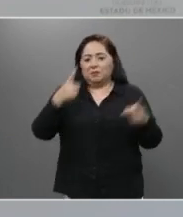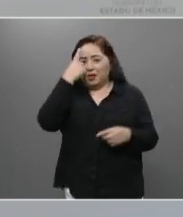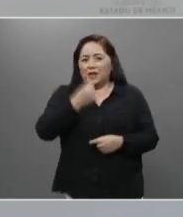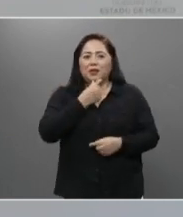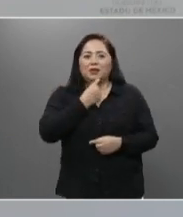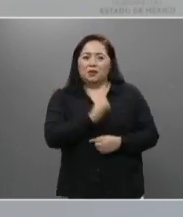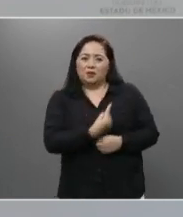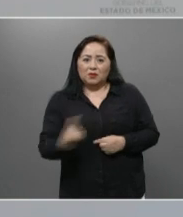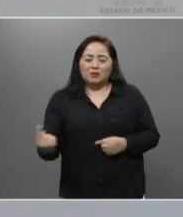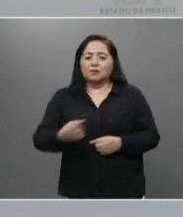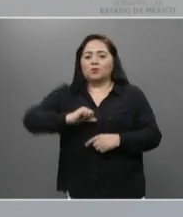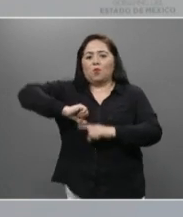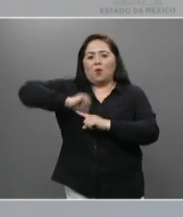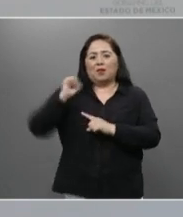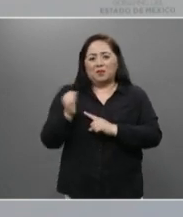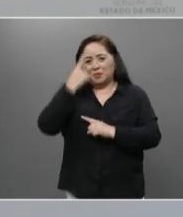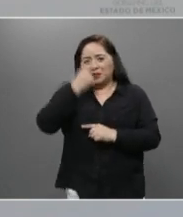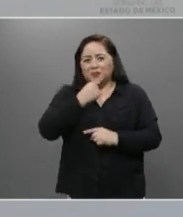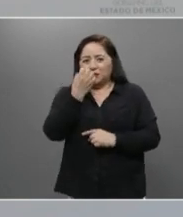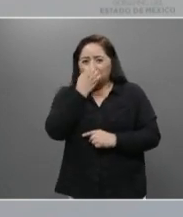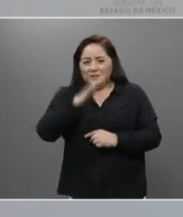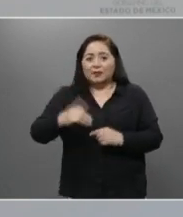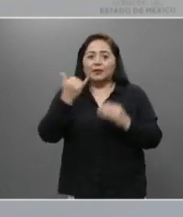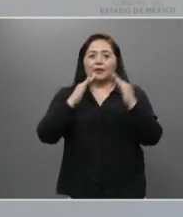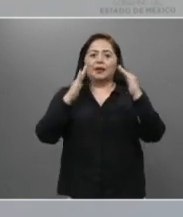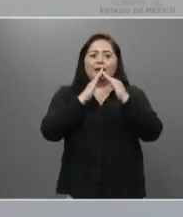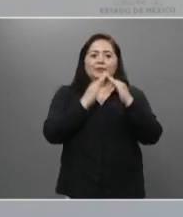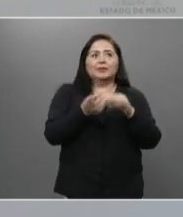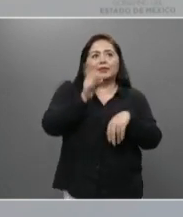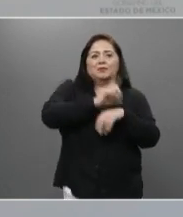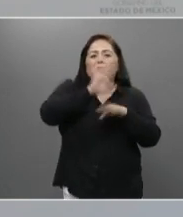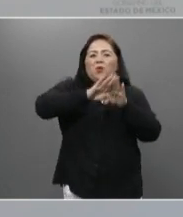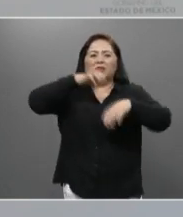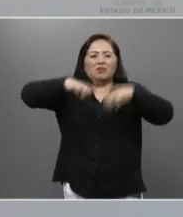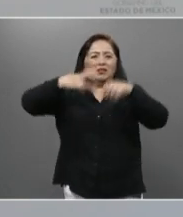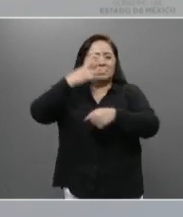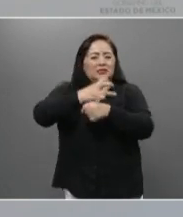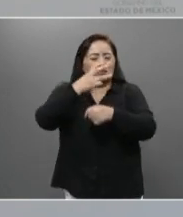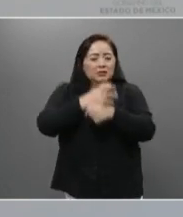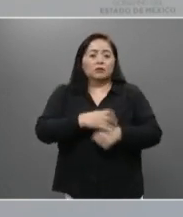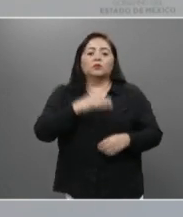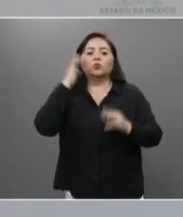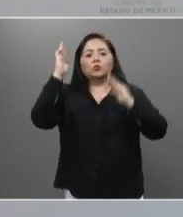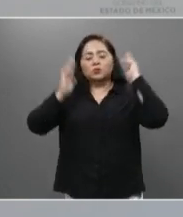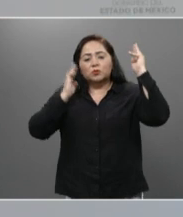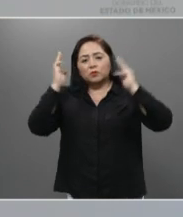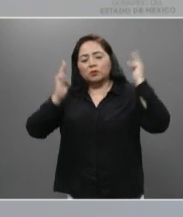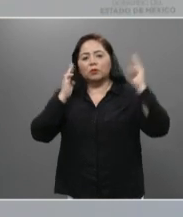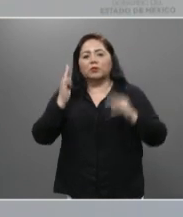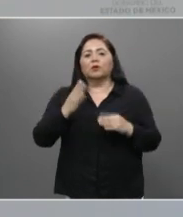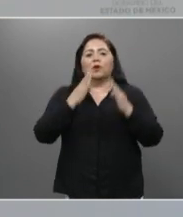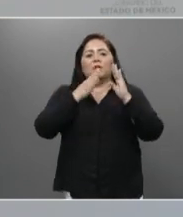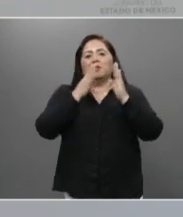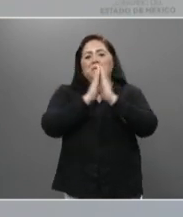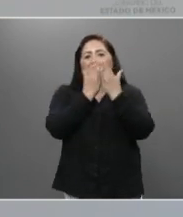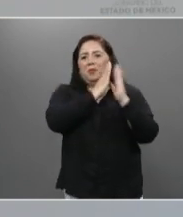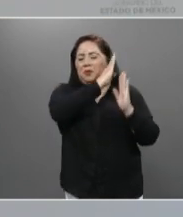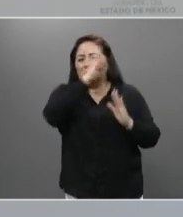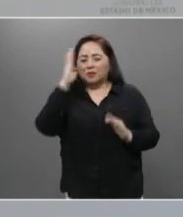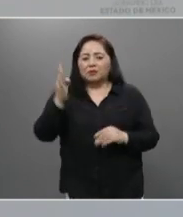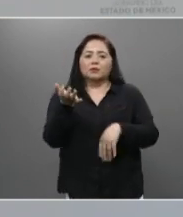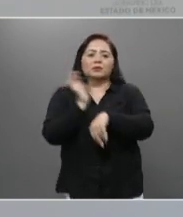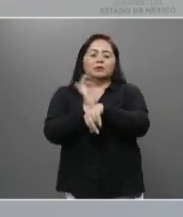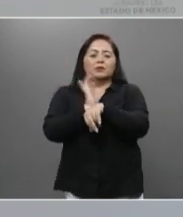infantil, guarderías y casas de día del adulto mayor. Museos, bibliotecas,